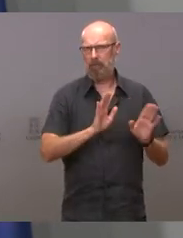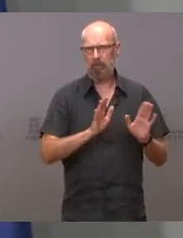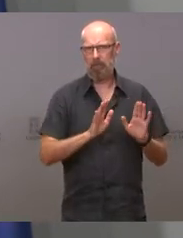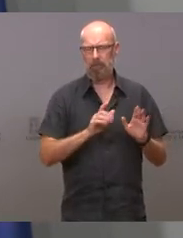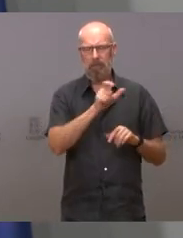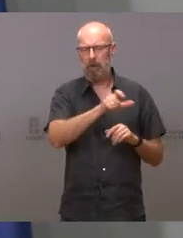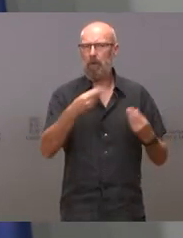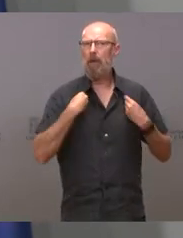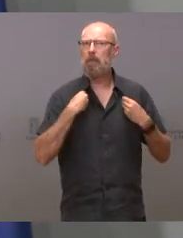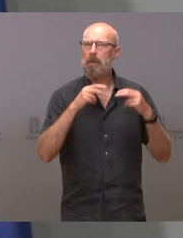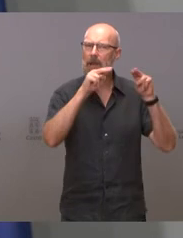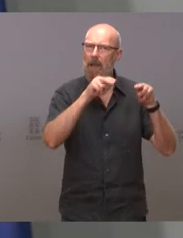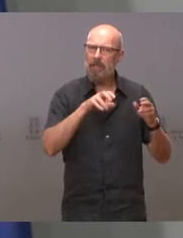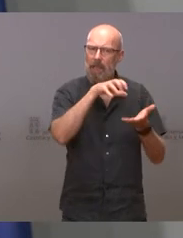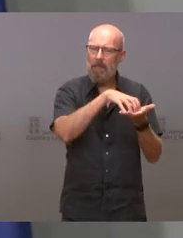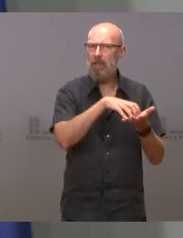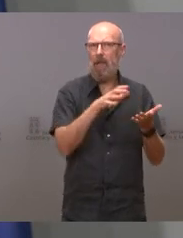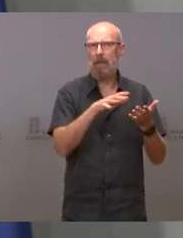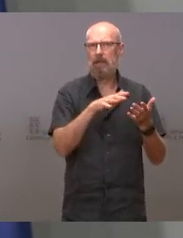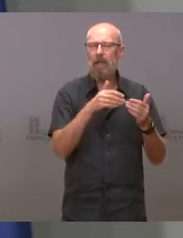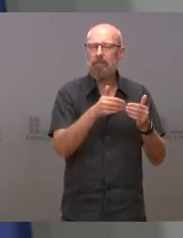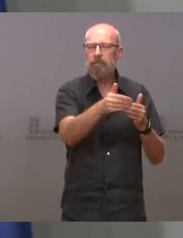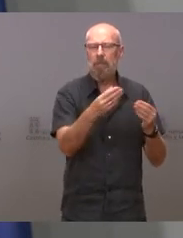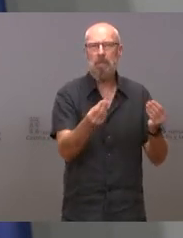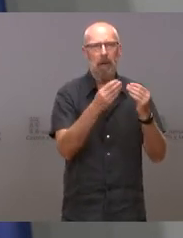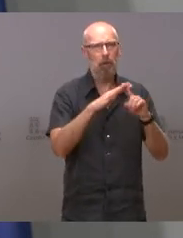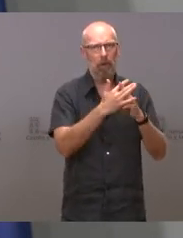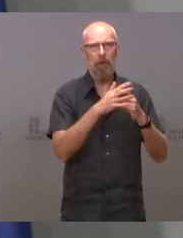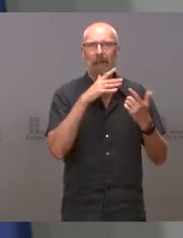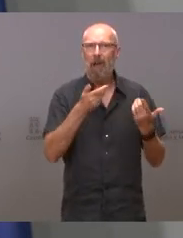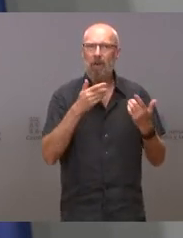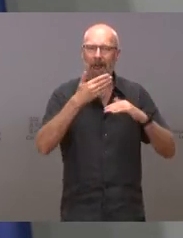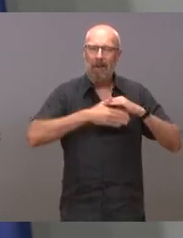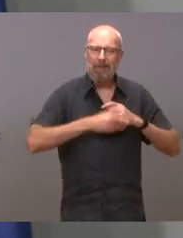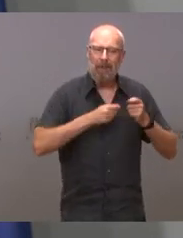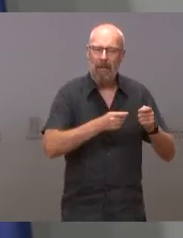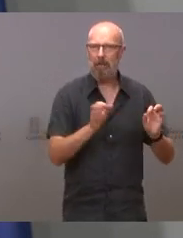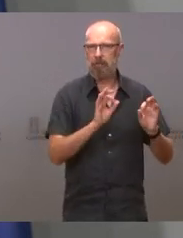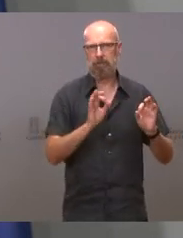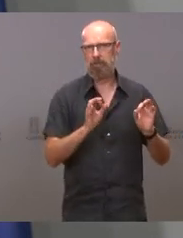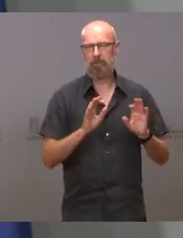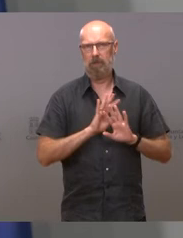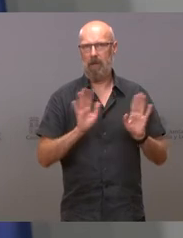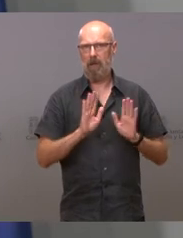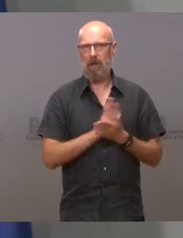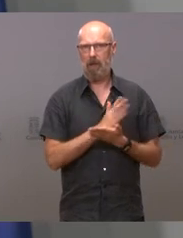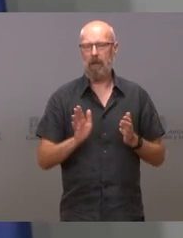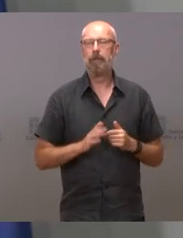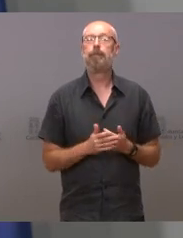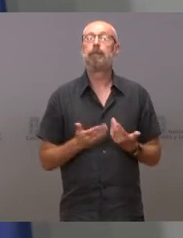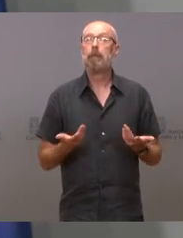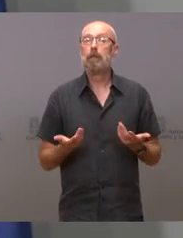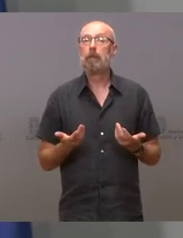residencias y nosotros creemos que en este momento no está justificado un aumento de las restricciones de su actividad. Otra cosa es